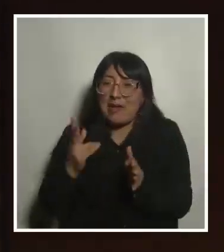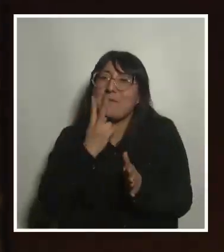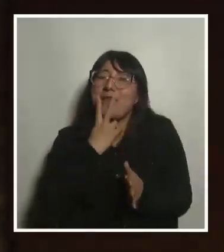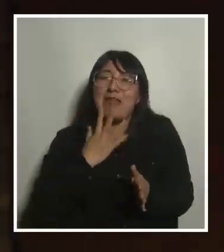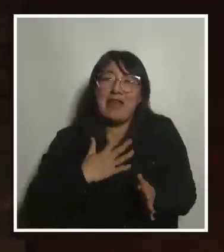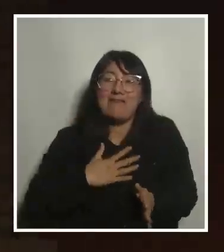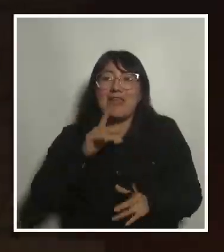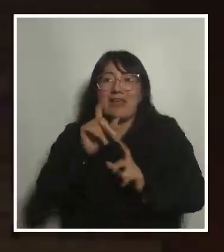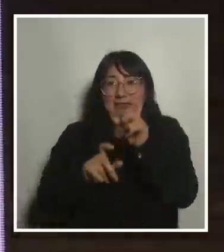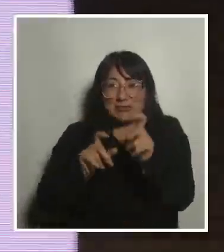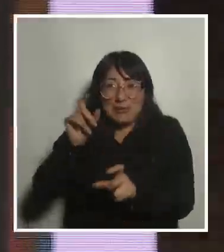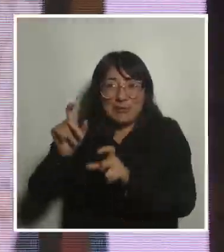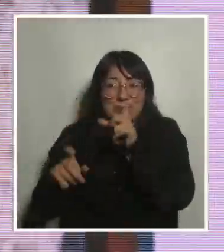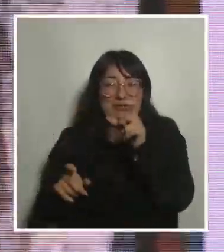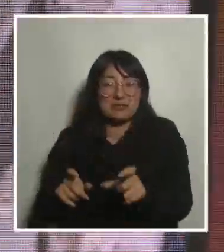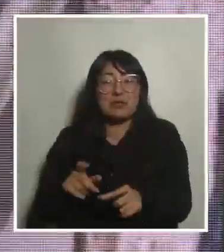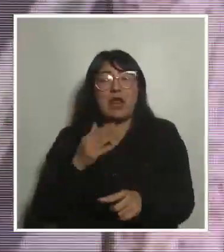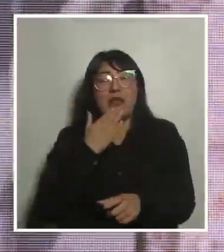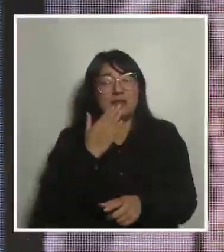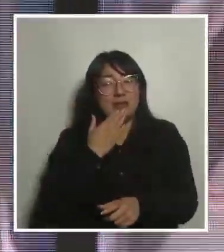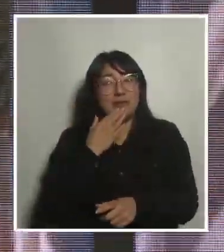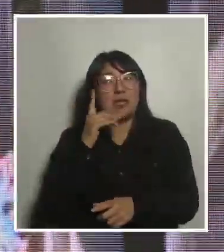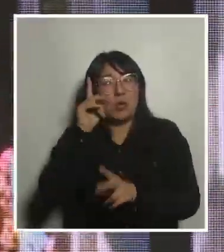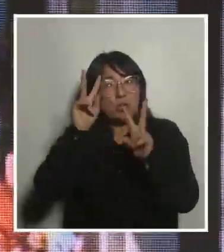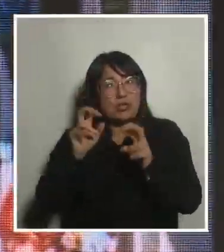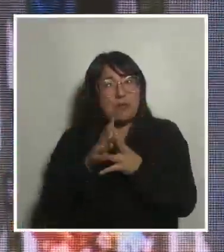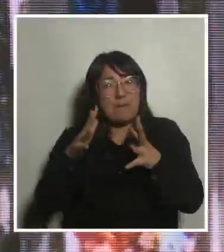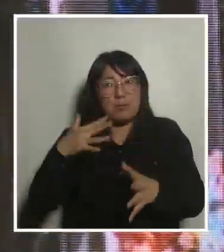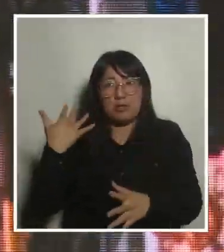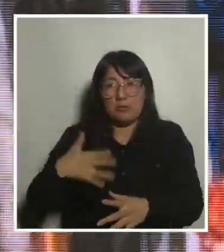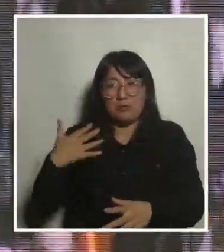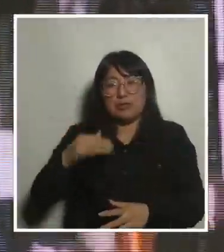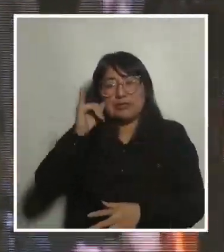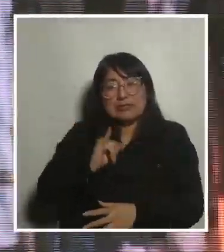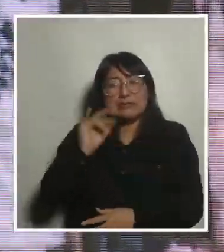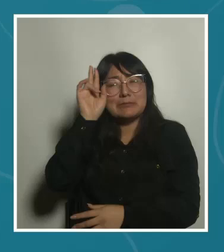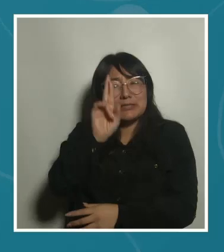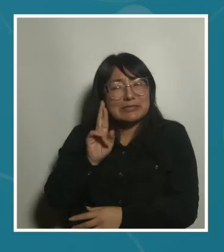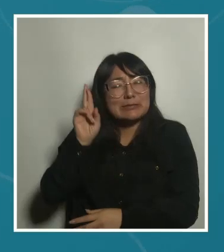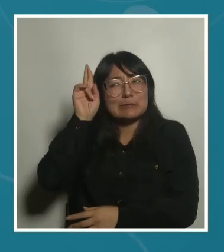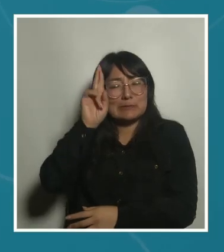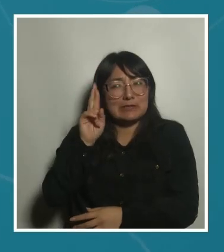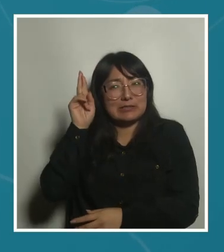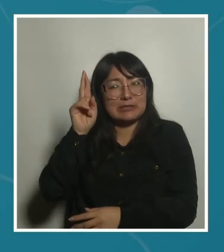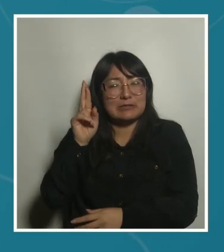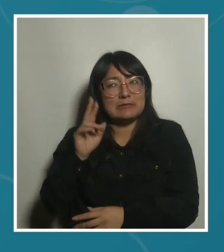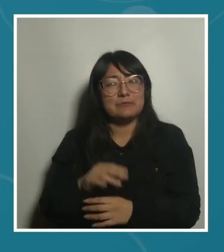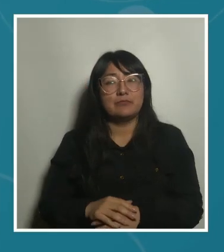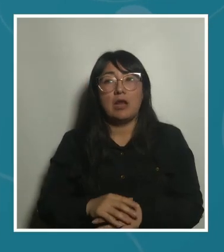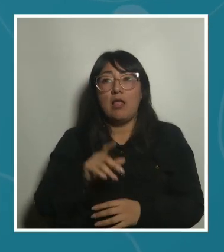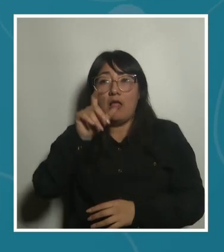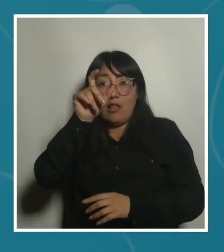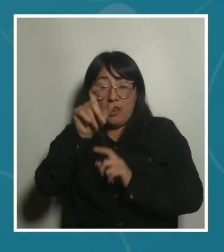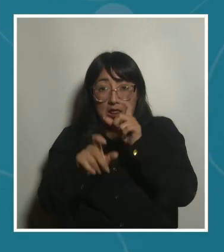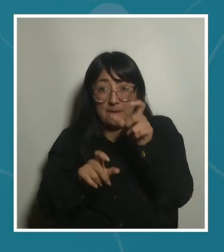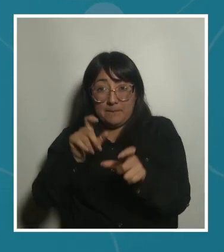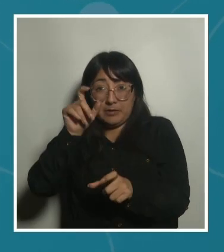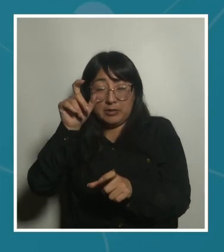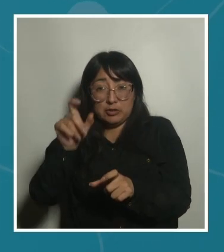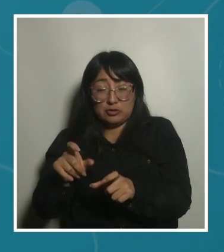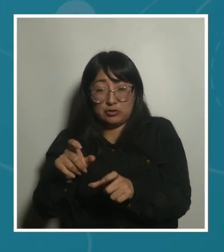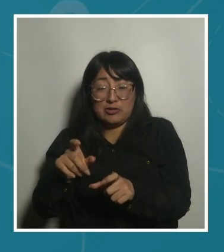ingentes. Y una cosa que nos parece muy importante es simple recordar que las personas con